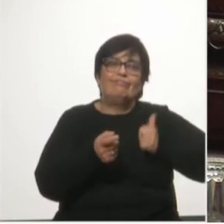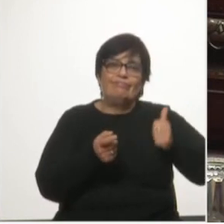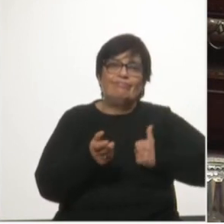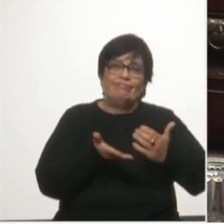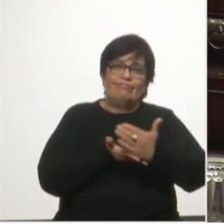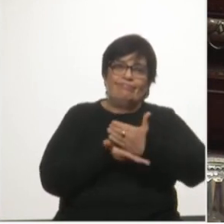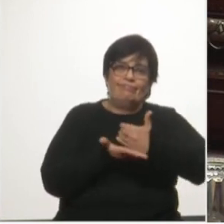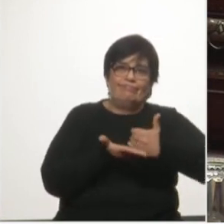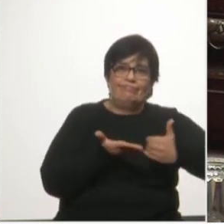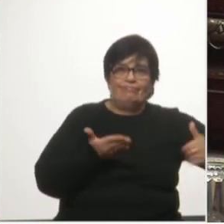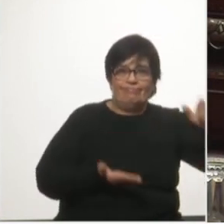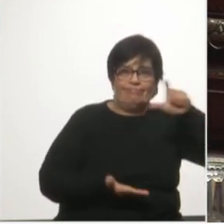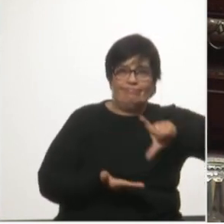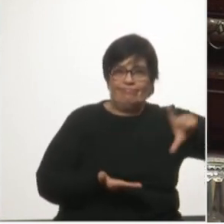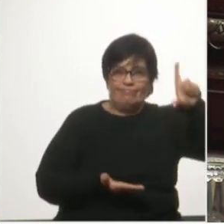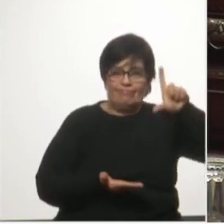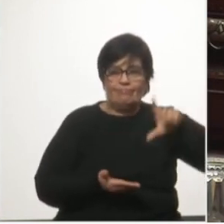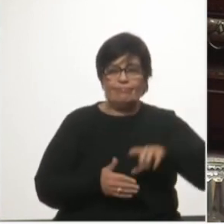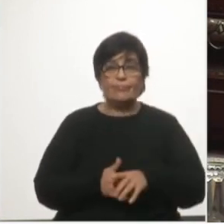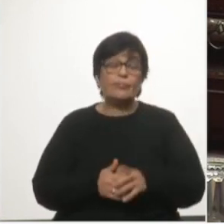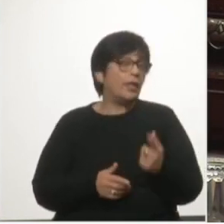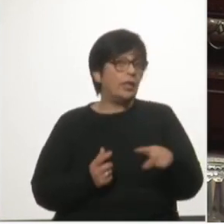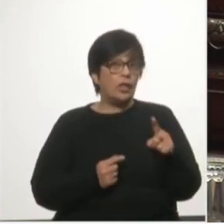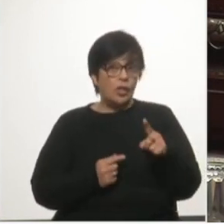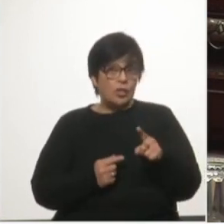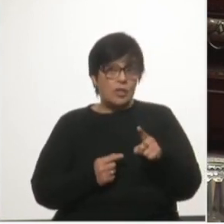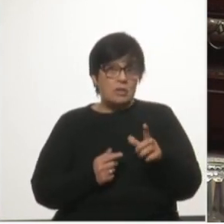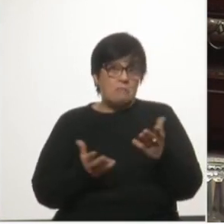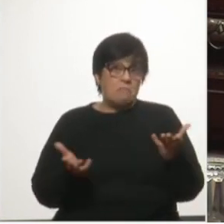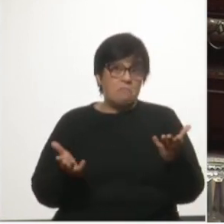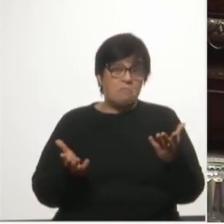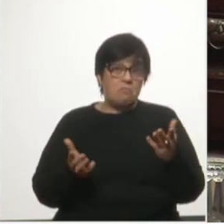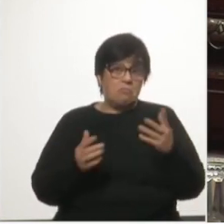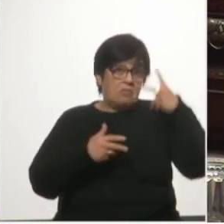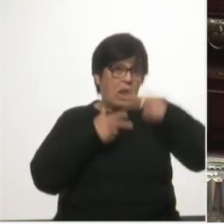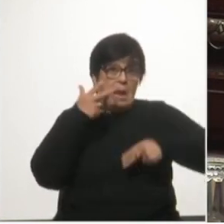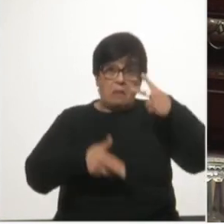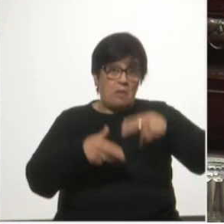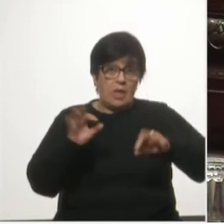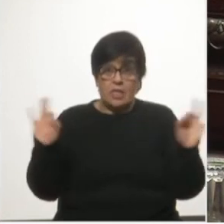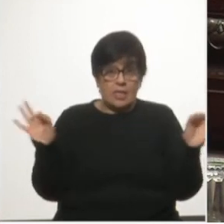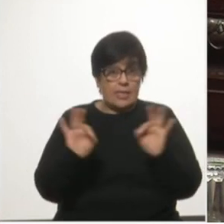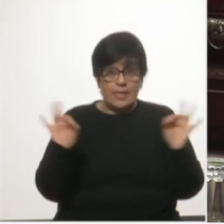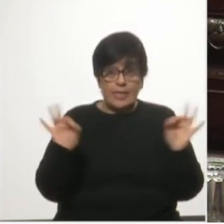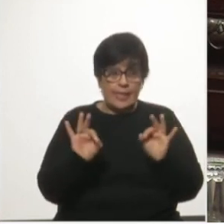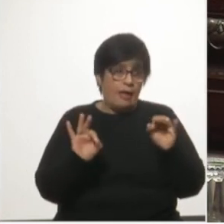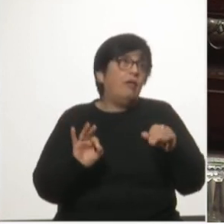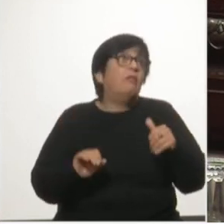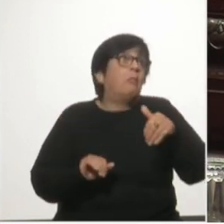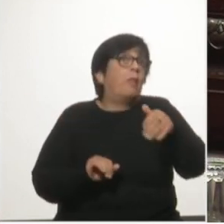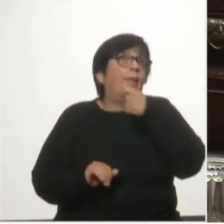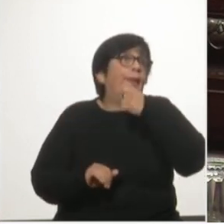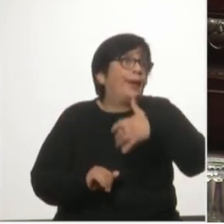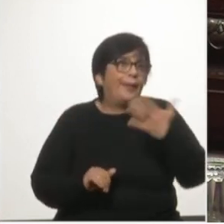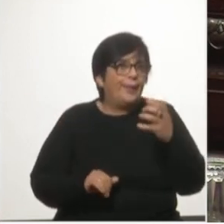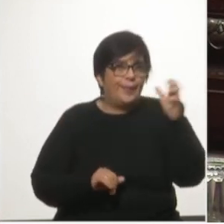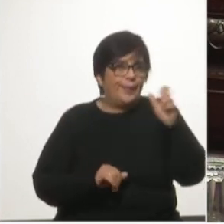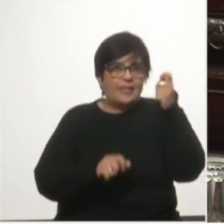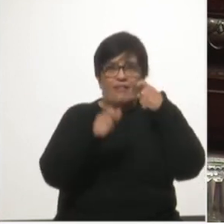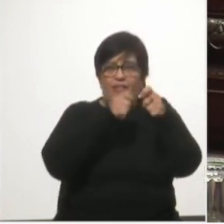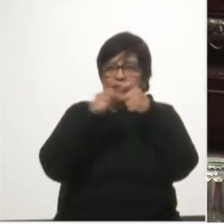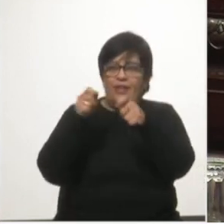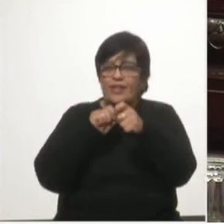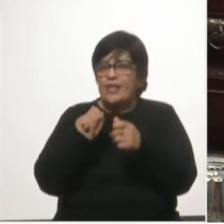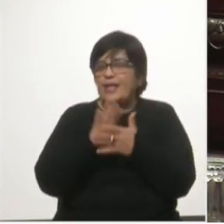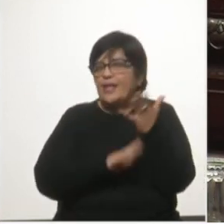asegura. O sea que sin ninguna restricción la empresa mañana puede vender su participación